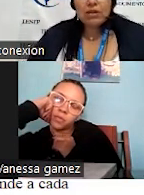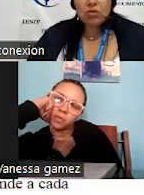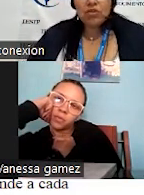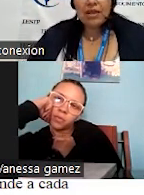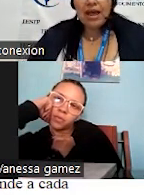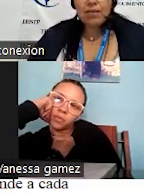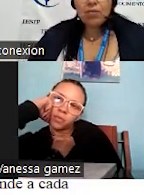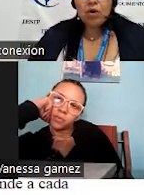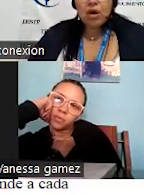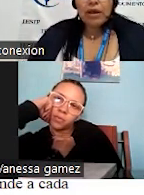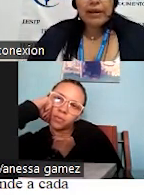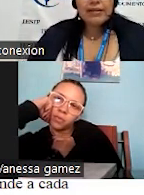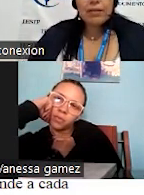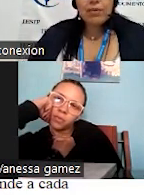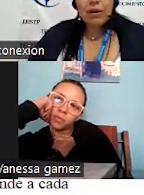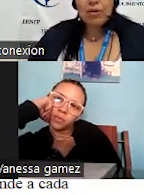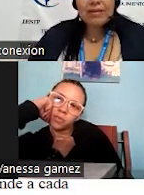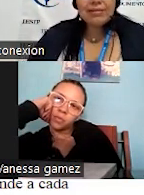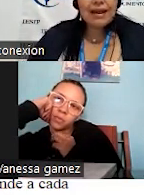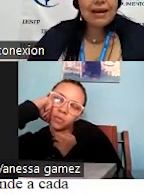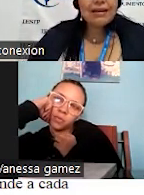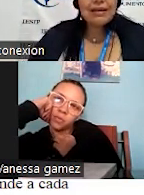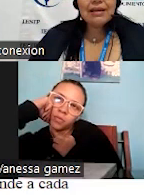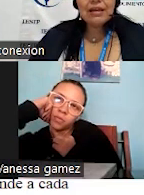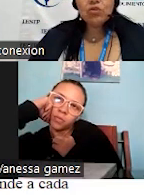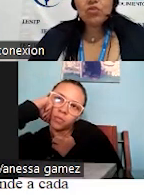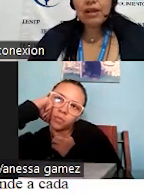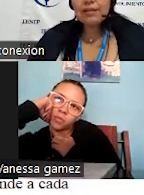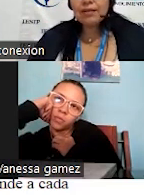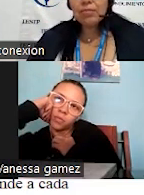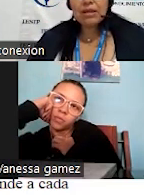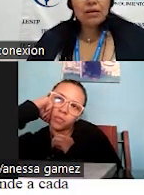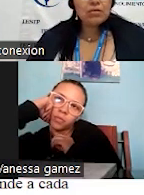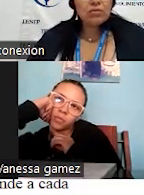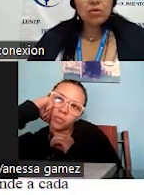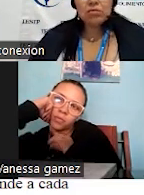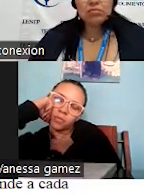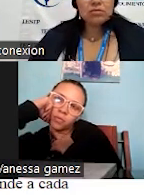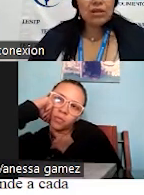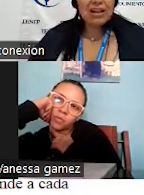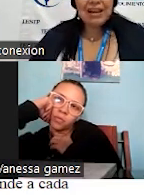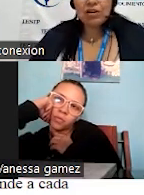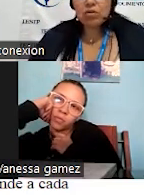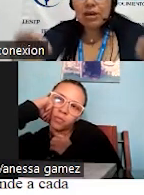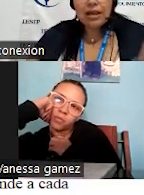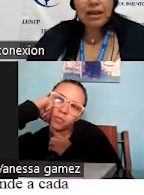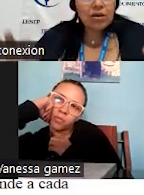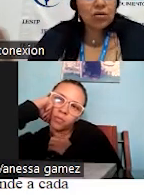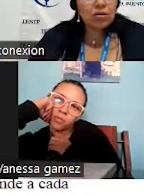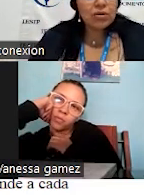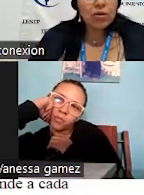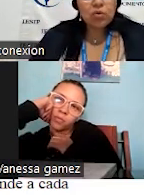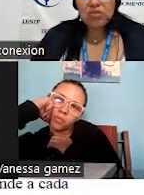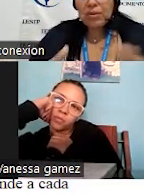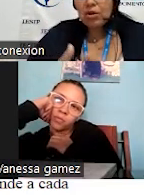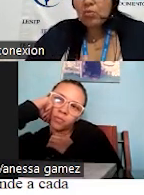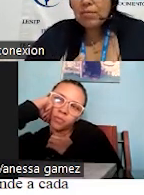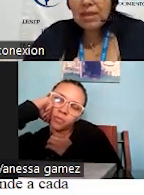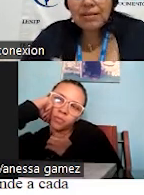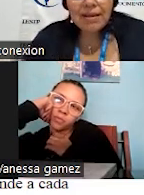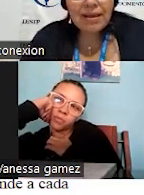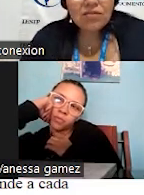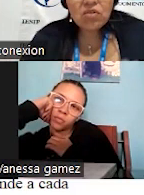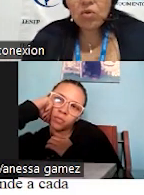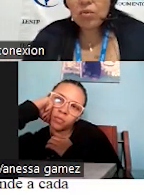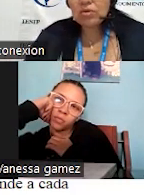ay, retrocedamos, vuelva a entrar y entonces, mire, no, el error es el error. Usted ve